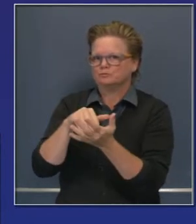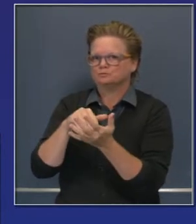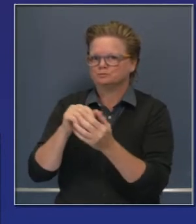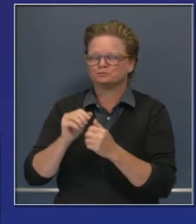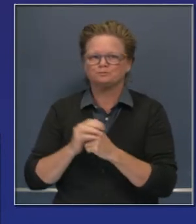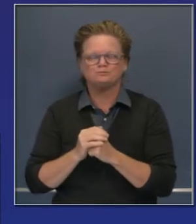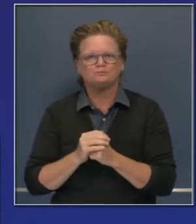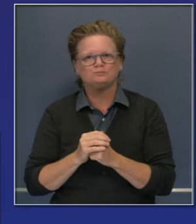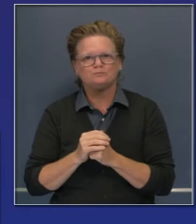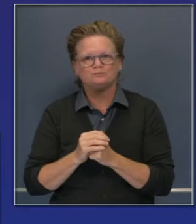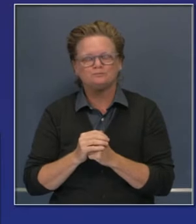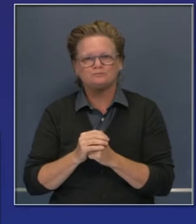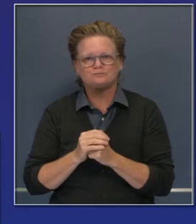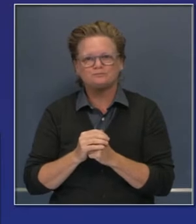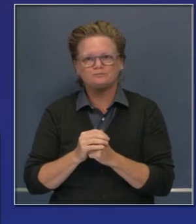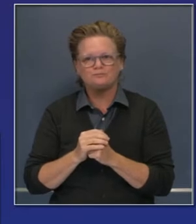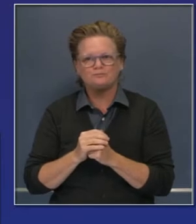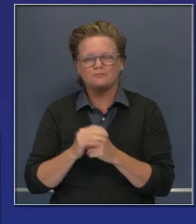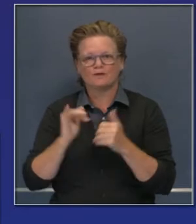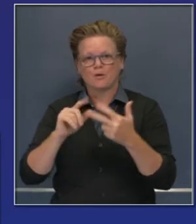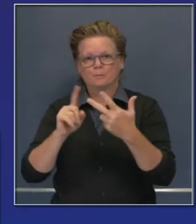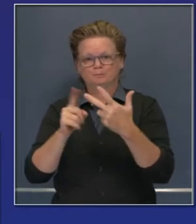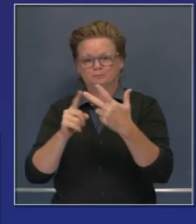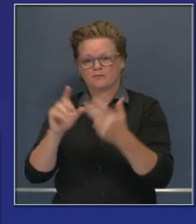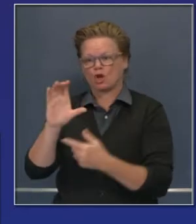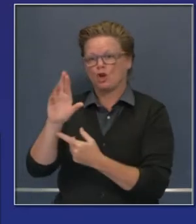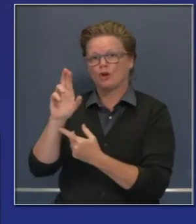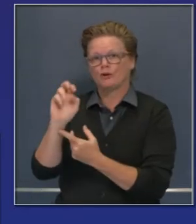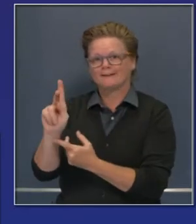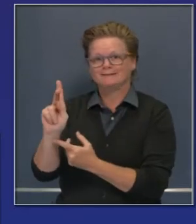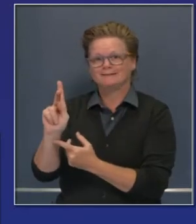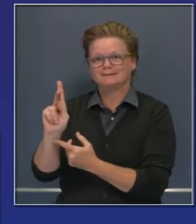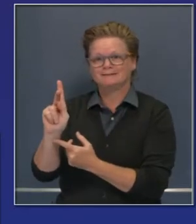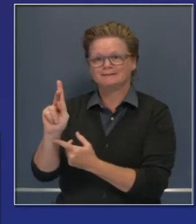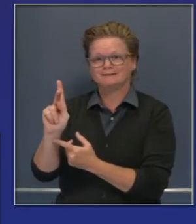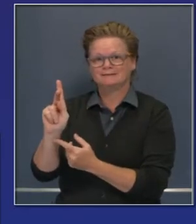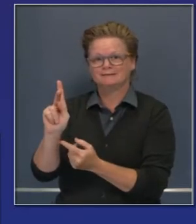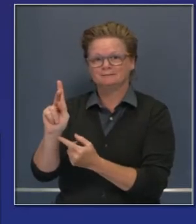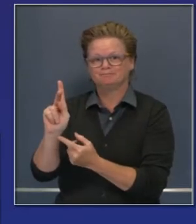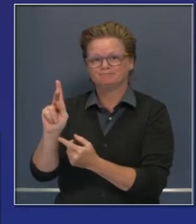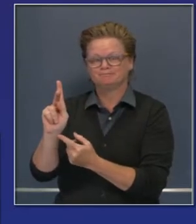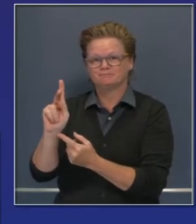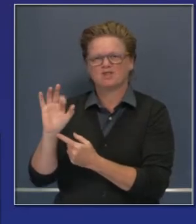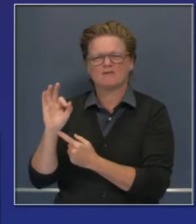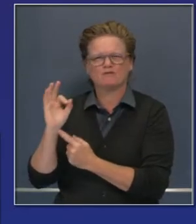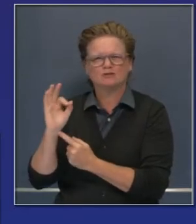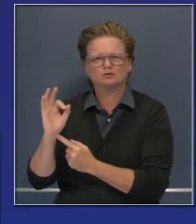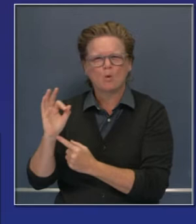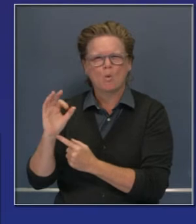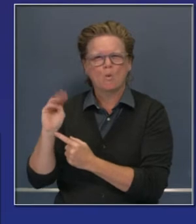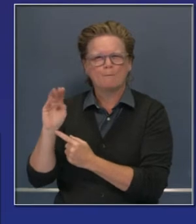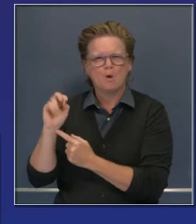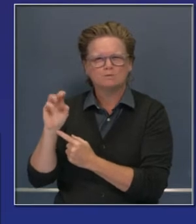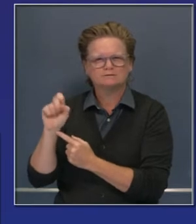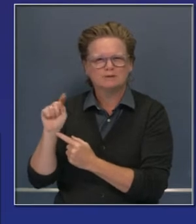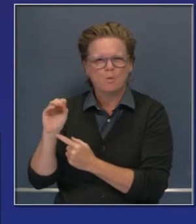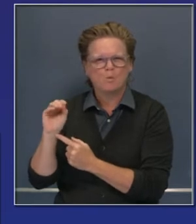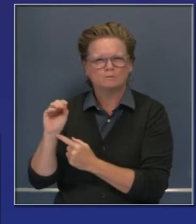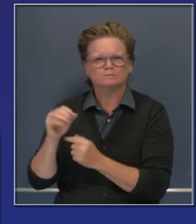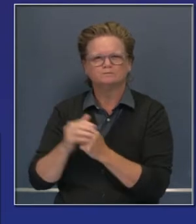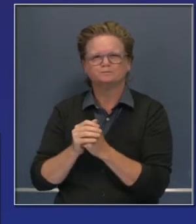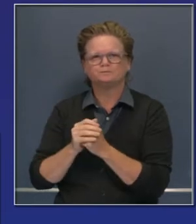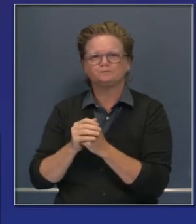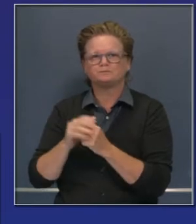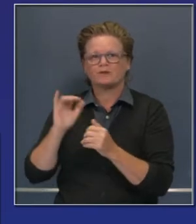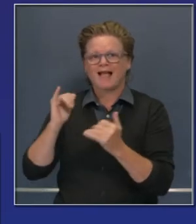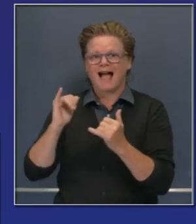294,000 acres. El incendio de Creek, donde yo visité cerca de Harris hace como una semana,